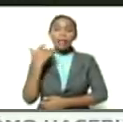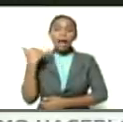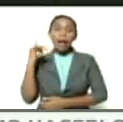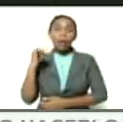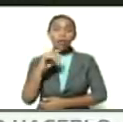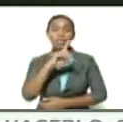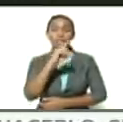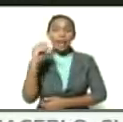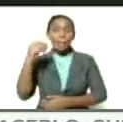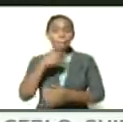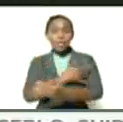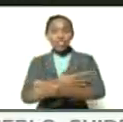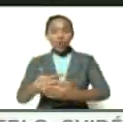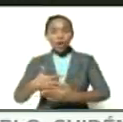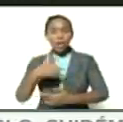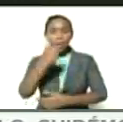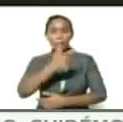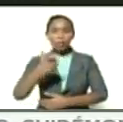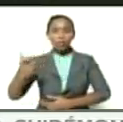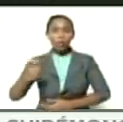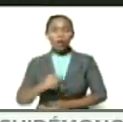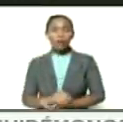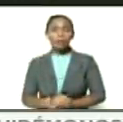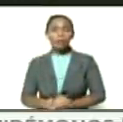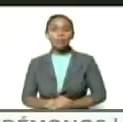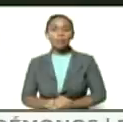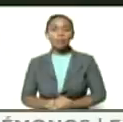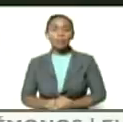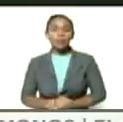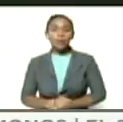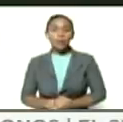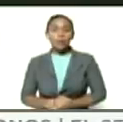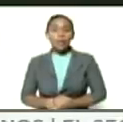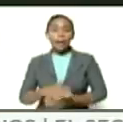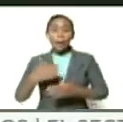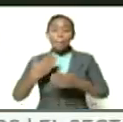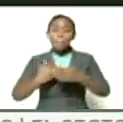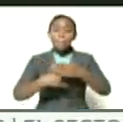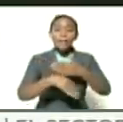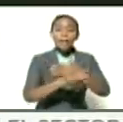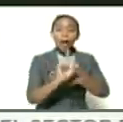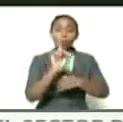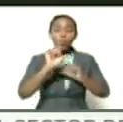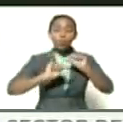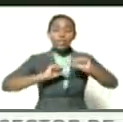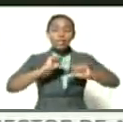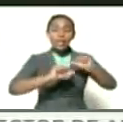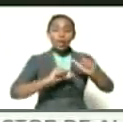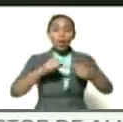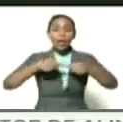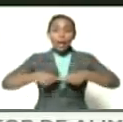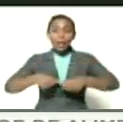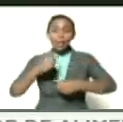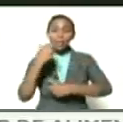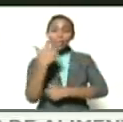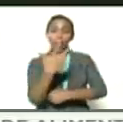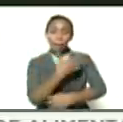de habitantes y que al pasar un siglo quedaban 3 millones